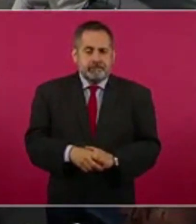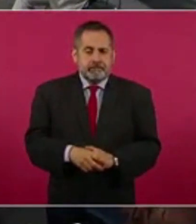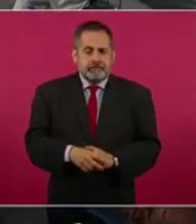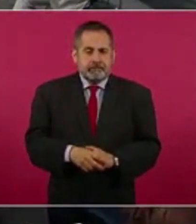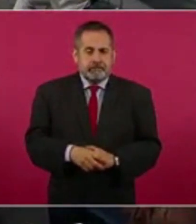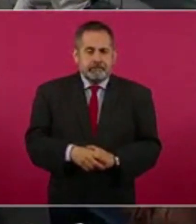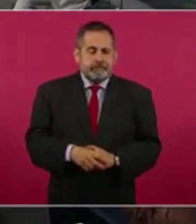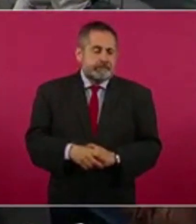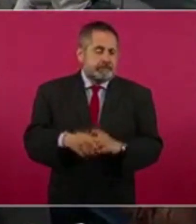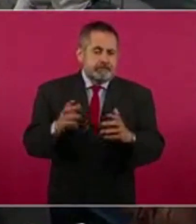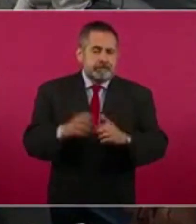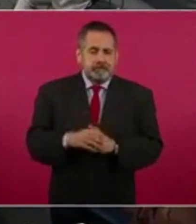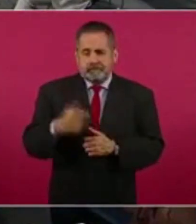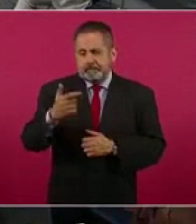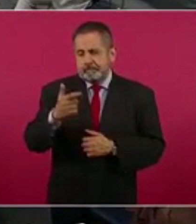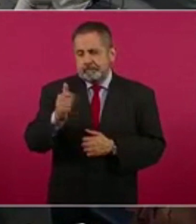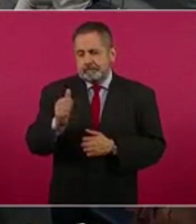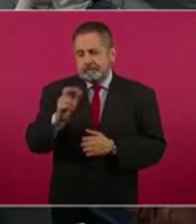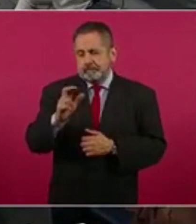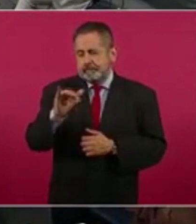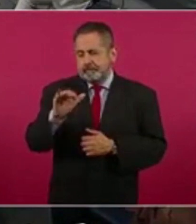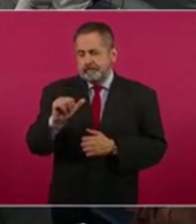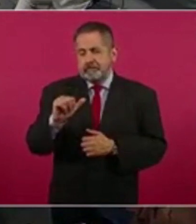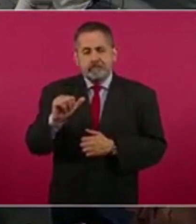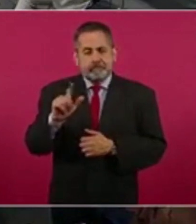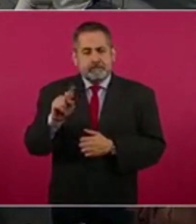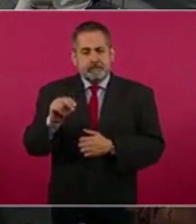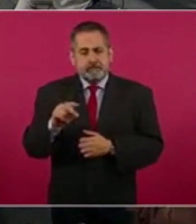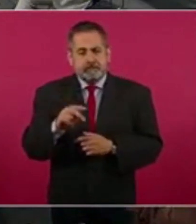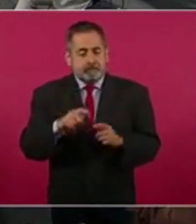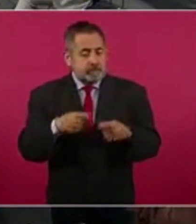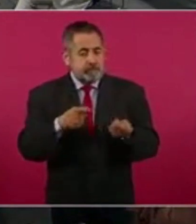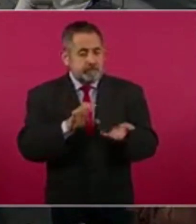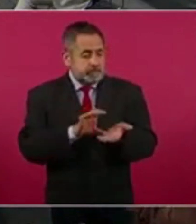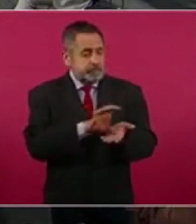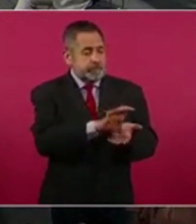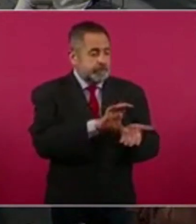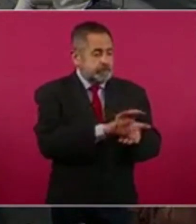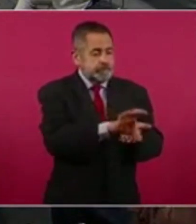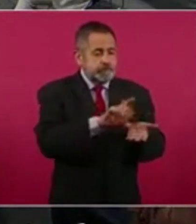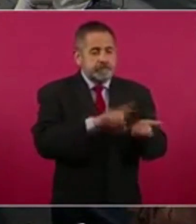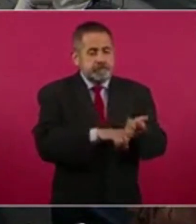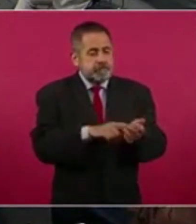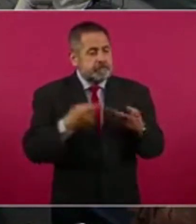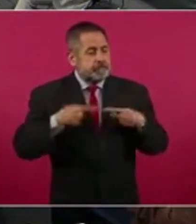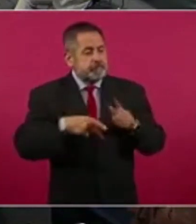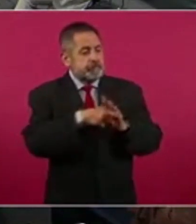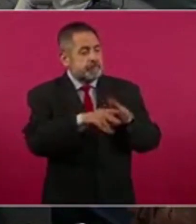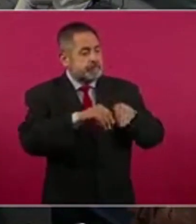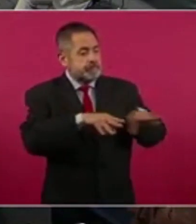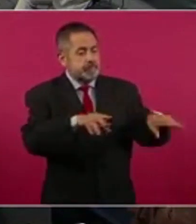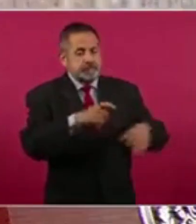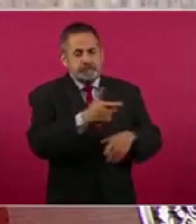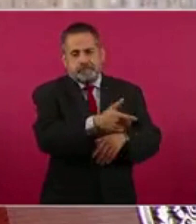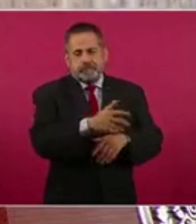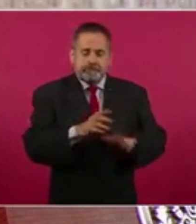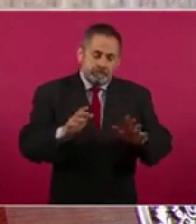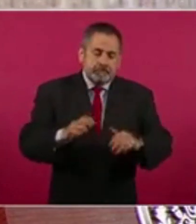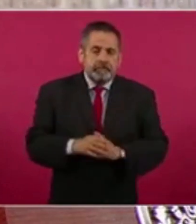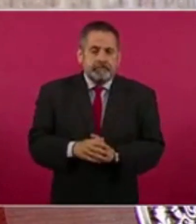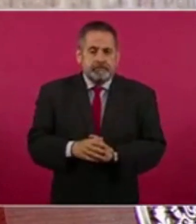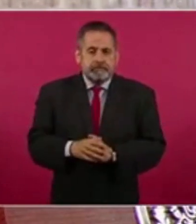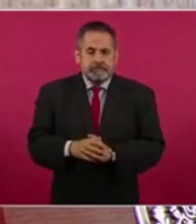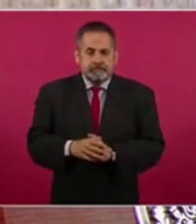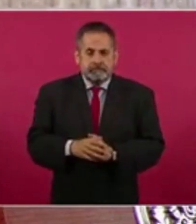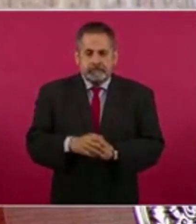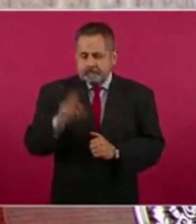lo que García Luna entregaba a medios, lo cierto es que no